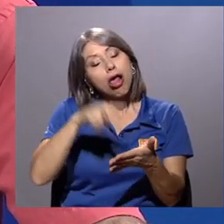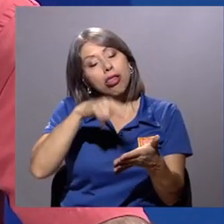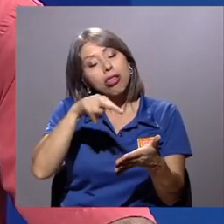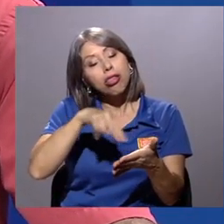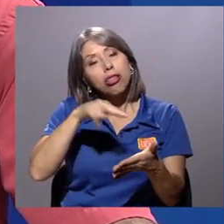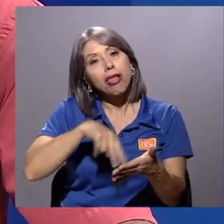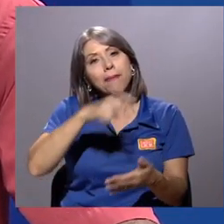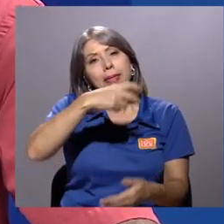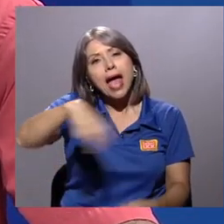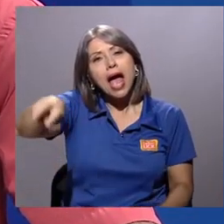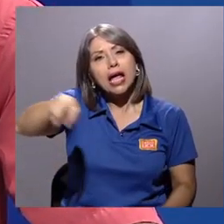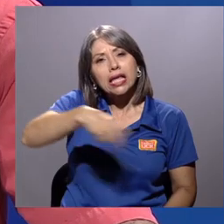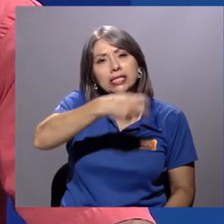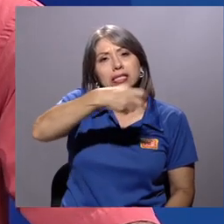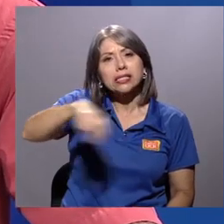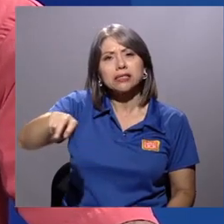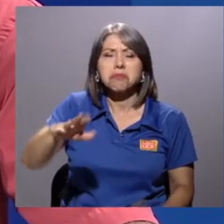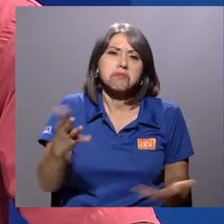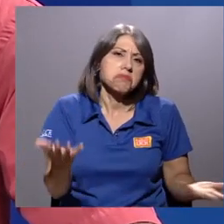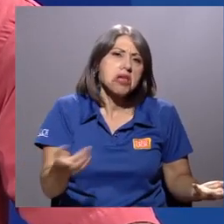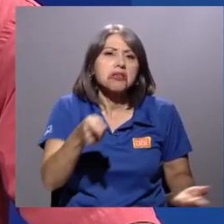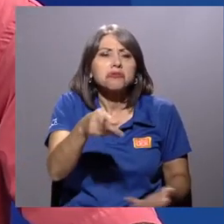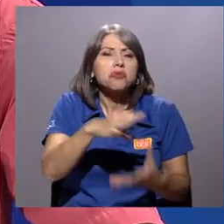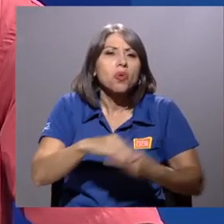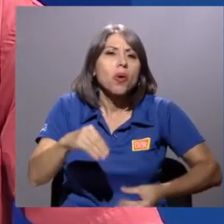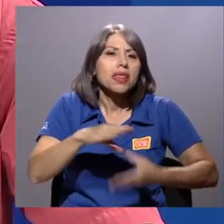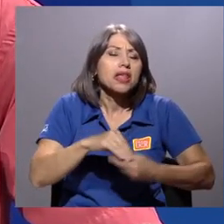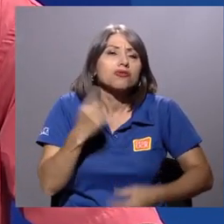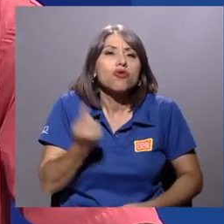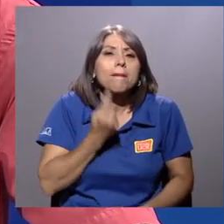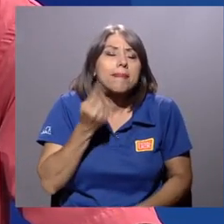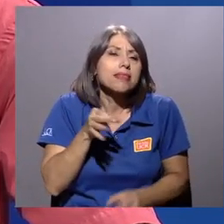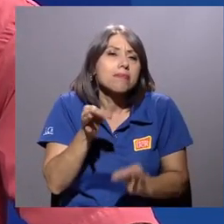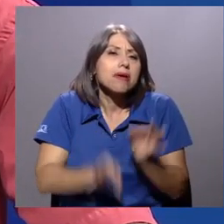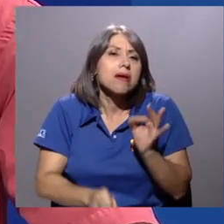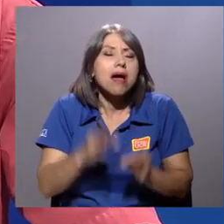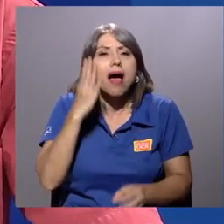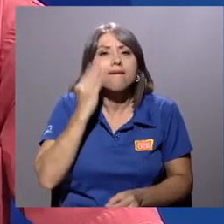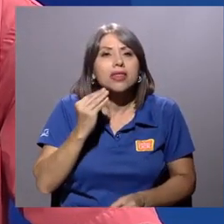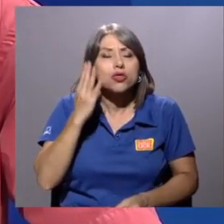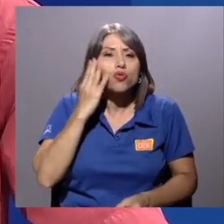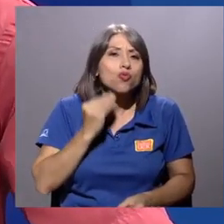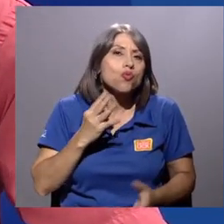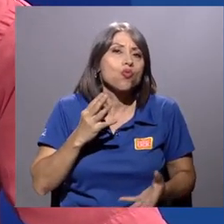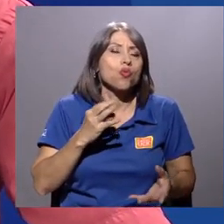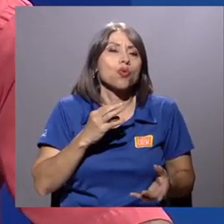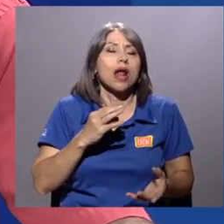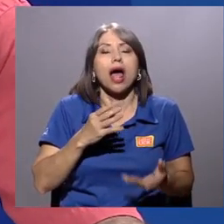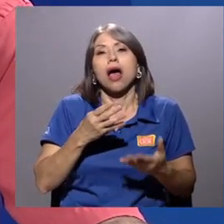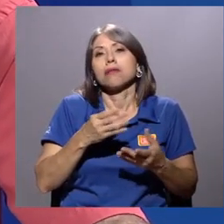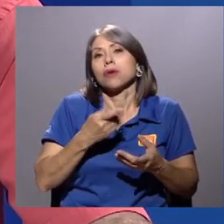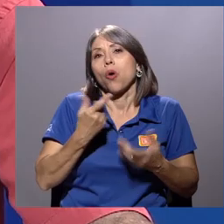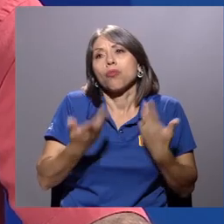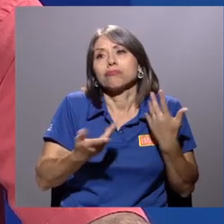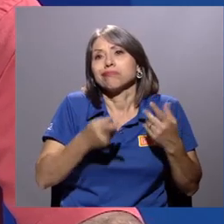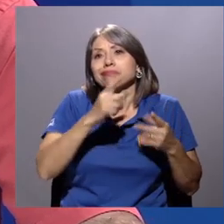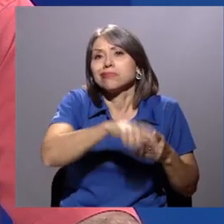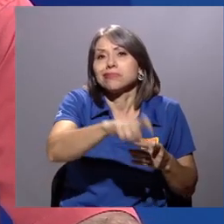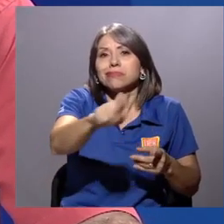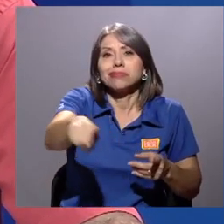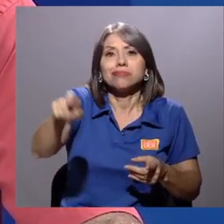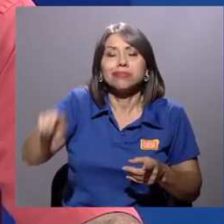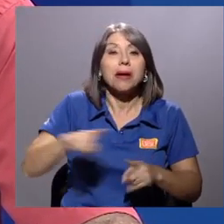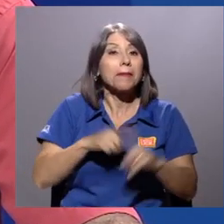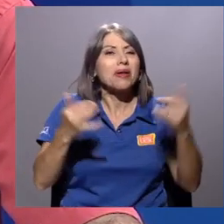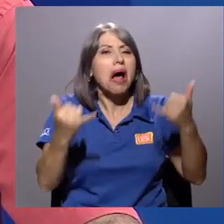Los relatos de viajes, pues lo que cuentan es una aventura que se hace por una voz que va de un lugar hacia otro. Pero en este caso